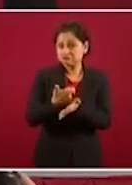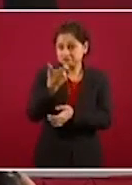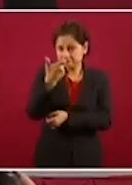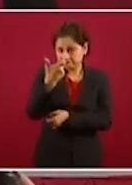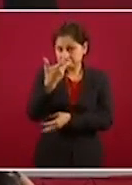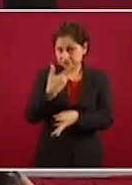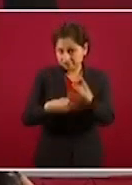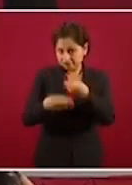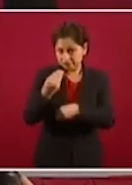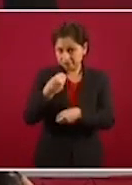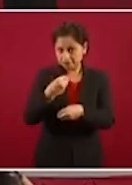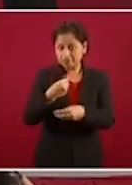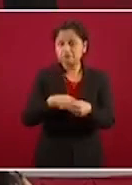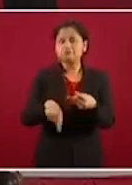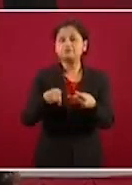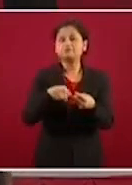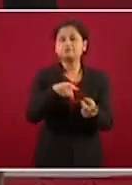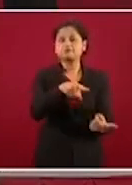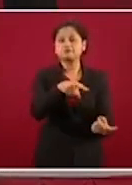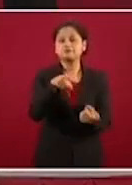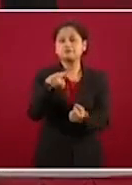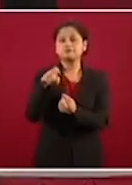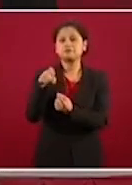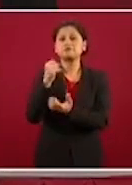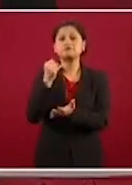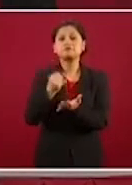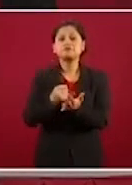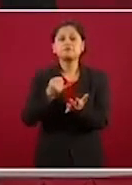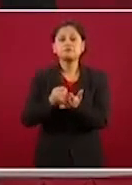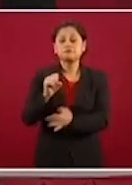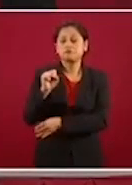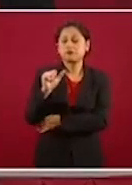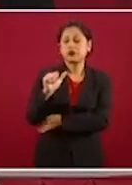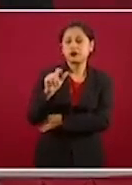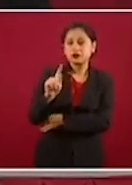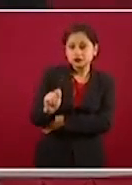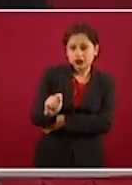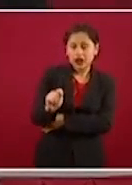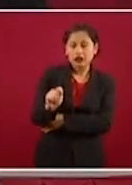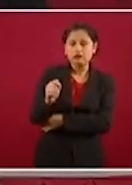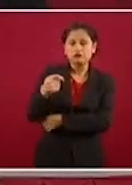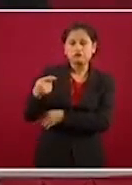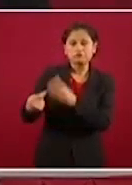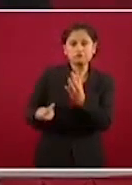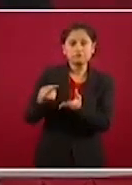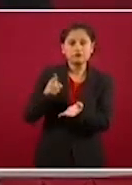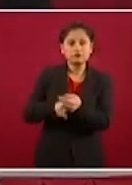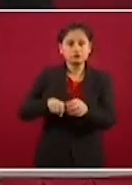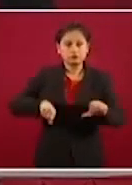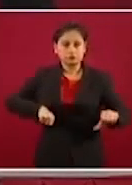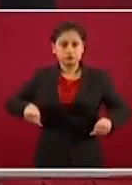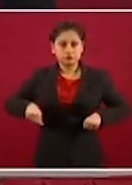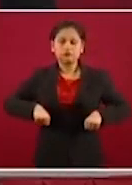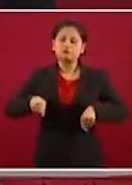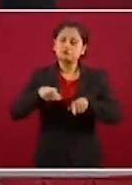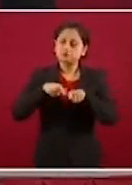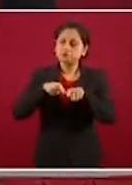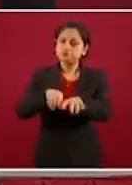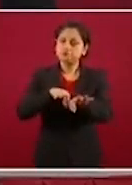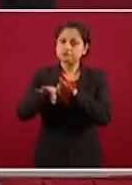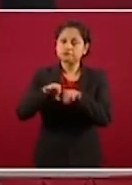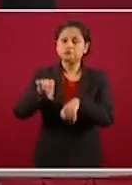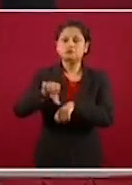el de recaudación tributaria, obviamente el SAT y todas sus operaciones permanecen, distribución y venta de